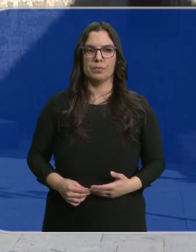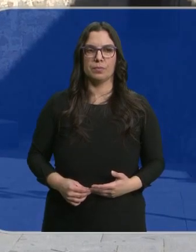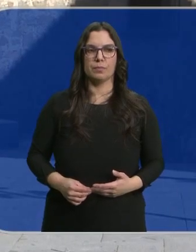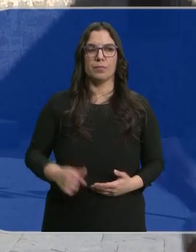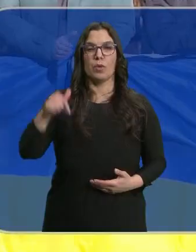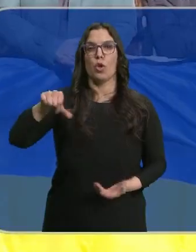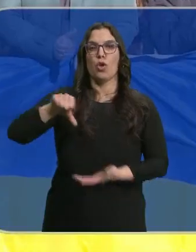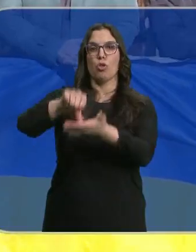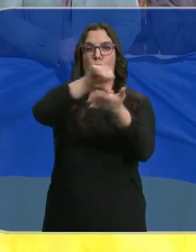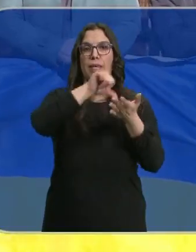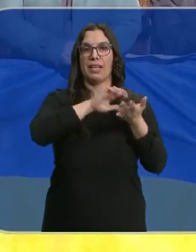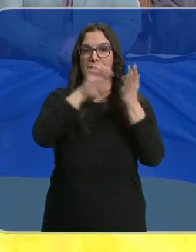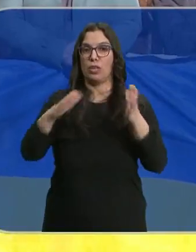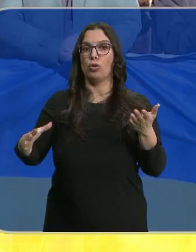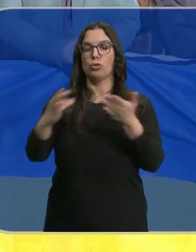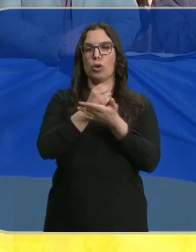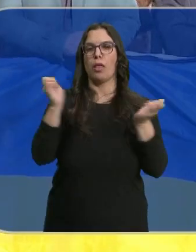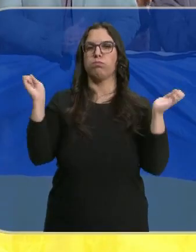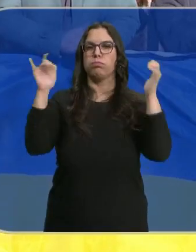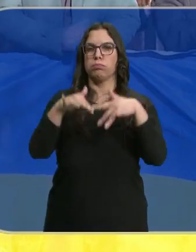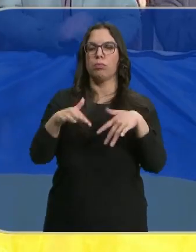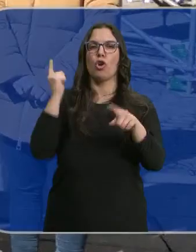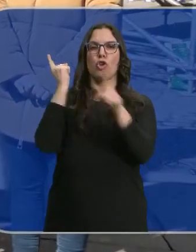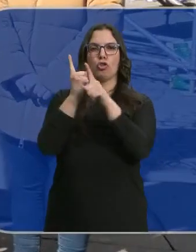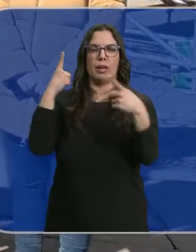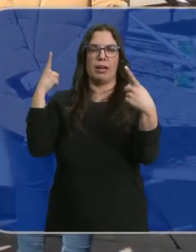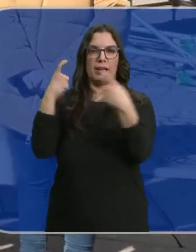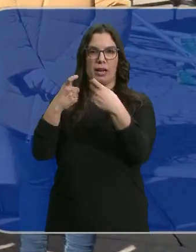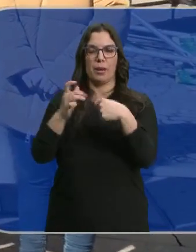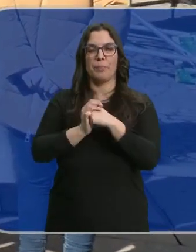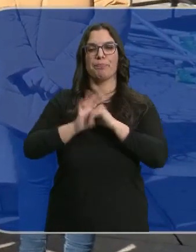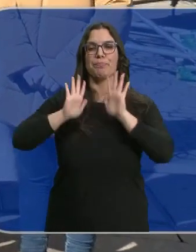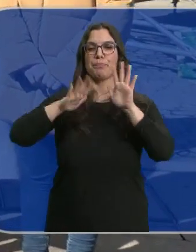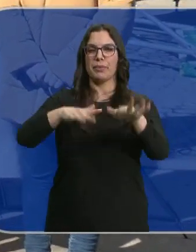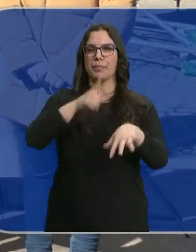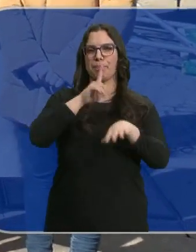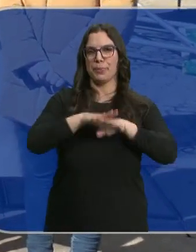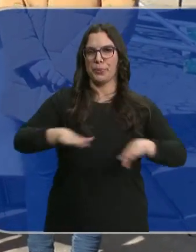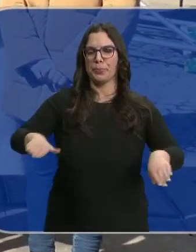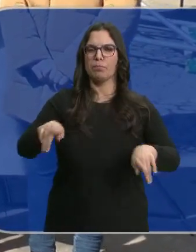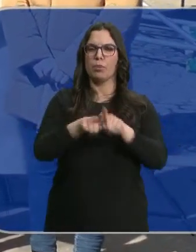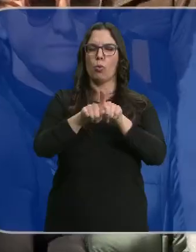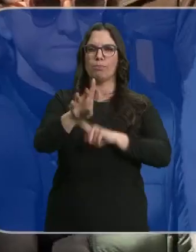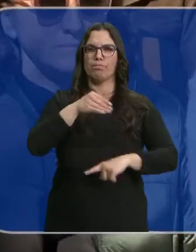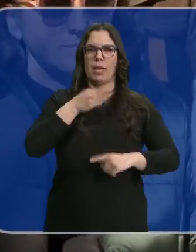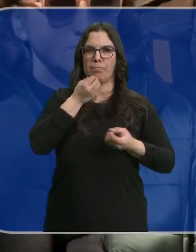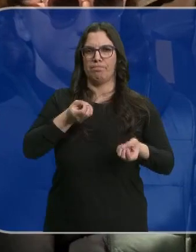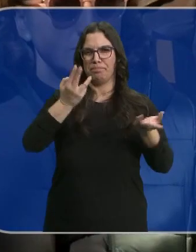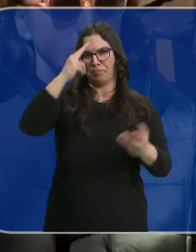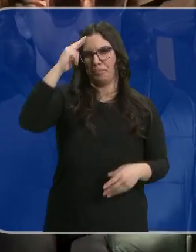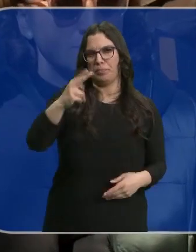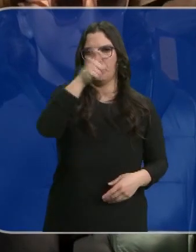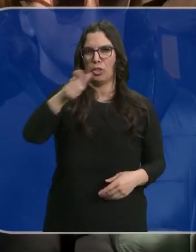Hoy todas las ciudades de Castilla y León han celebrado concentraciones en repulsa por la guerra. Manifestaciones silenciosas en señal de duelo por las